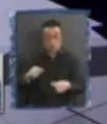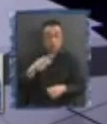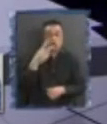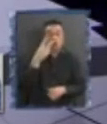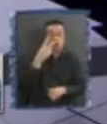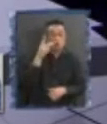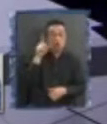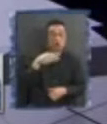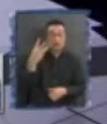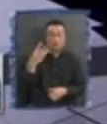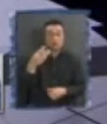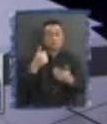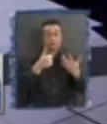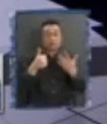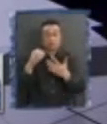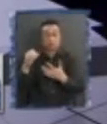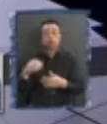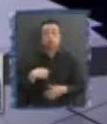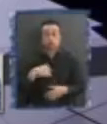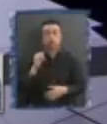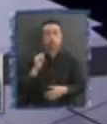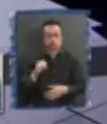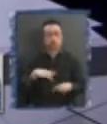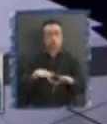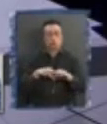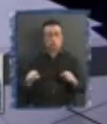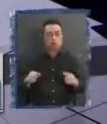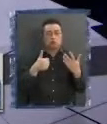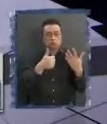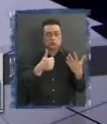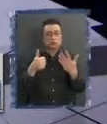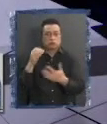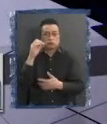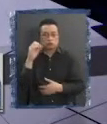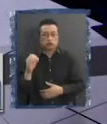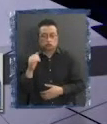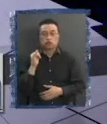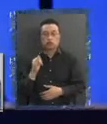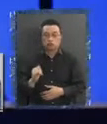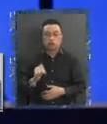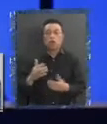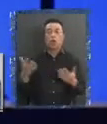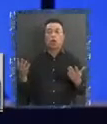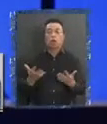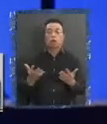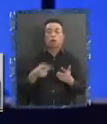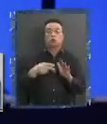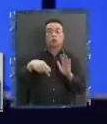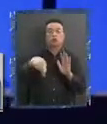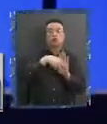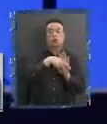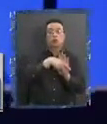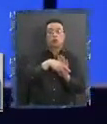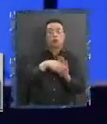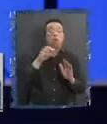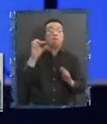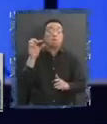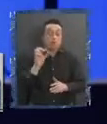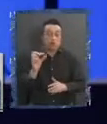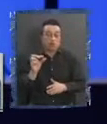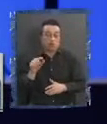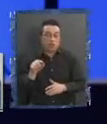Yo estoy de acuerdo con los dos tercios porque es una norma transitoria